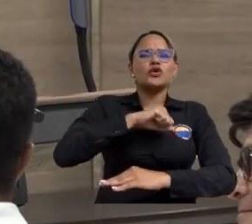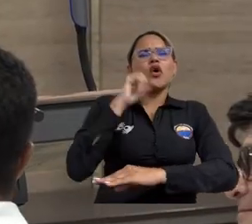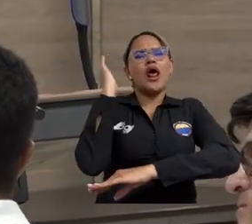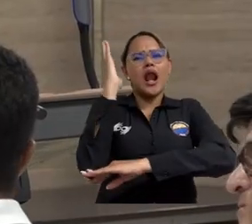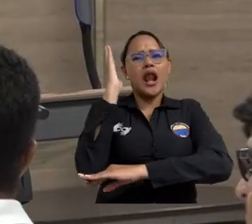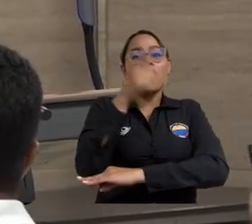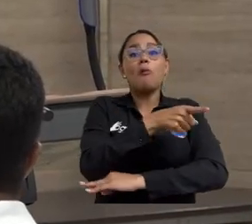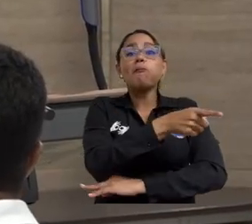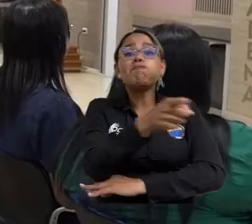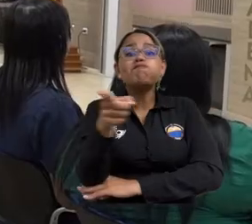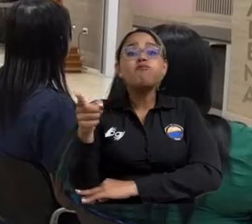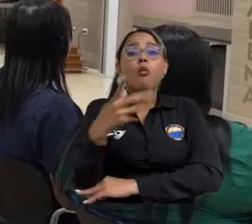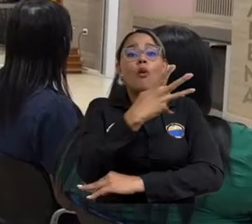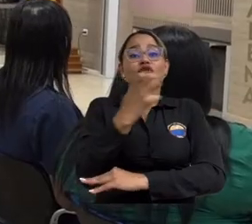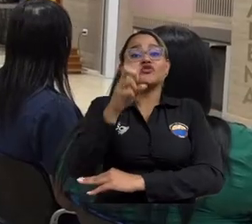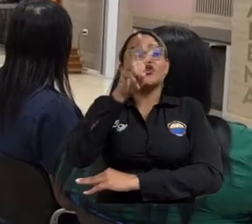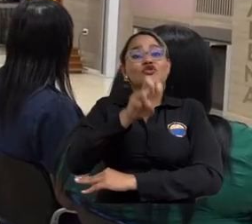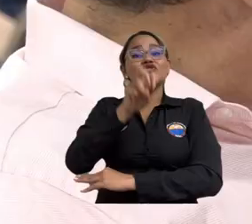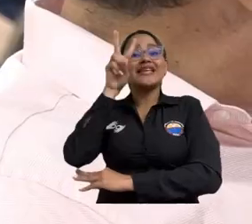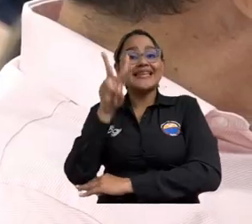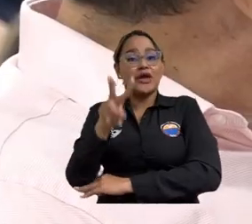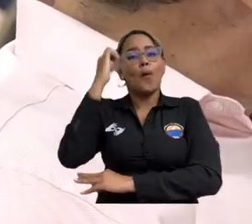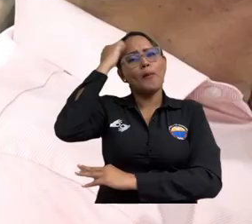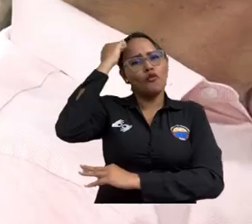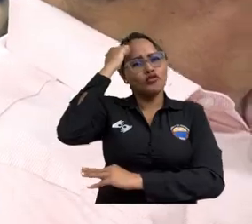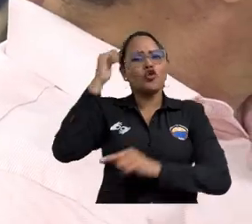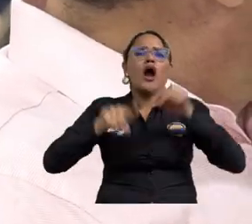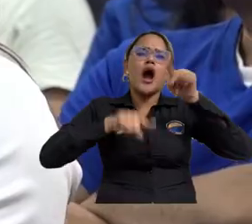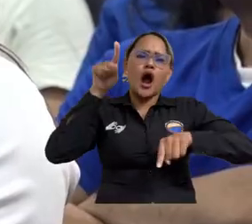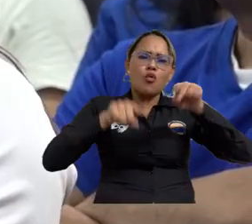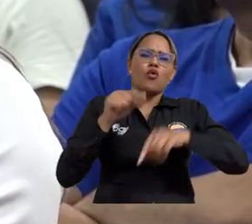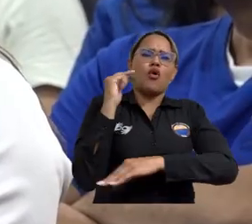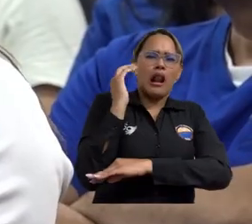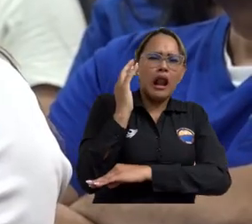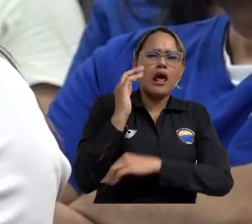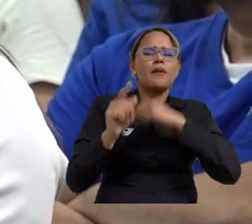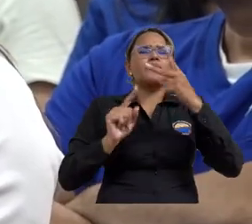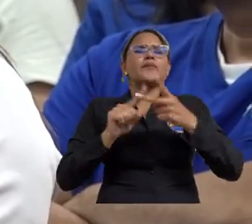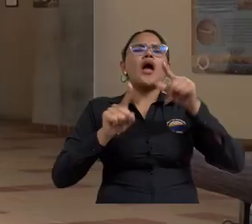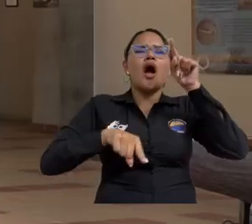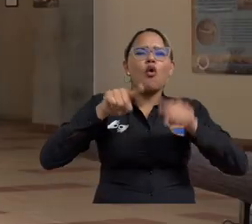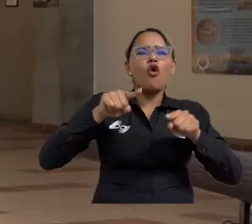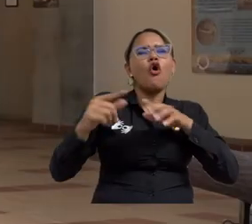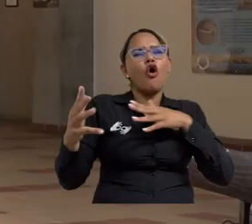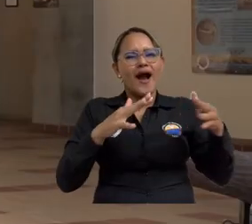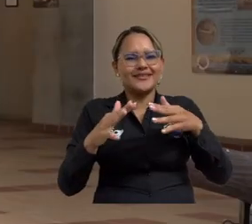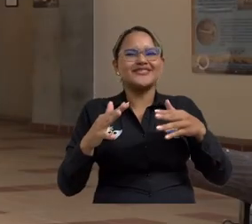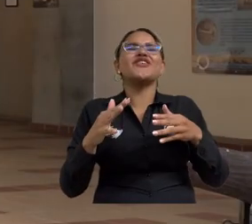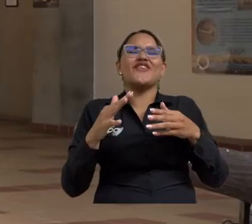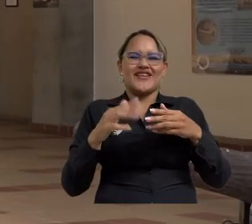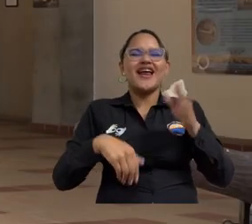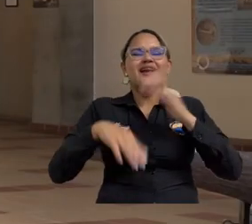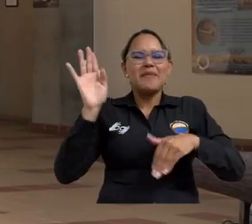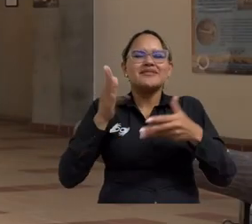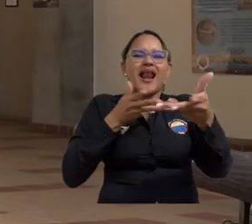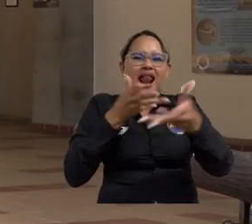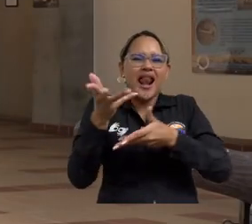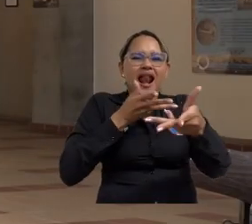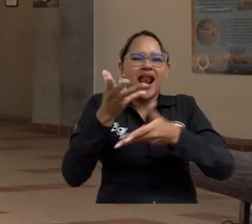ante 472 docentes entre catedráticos de planta y ocasionales. Repensar,